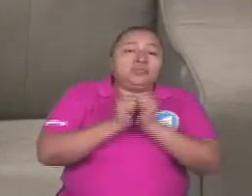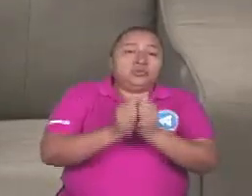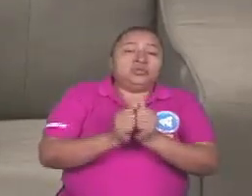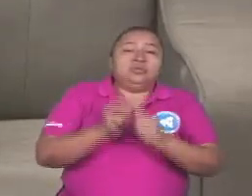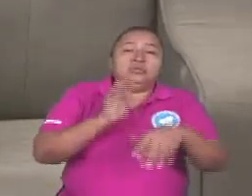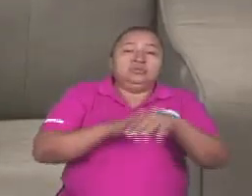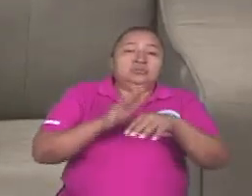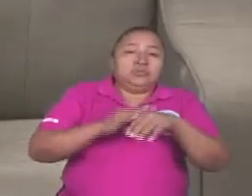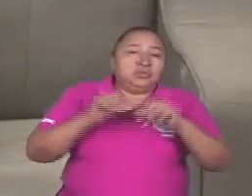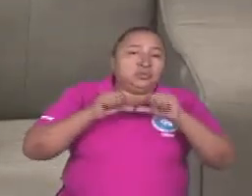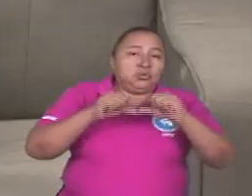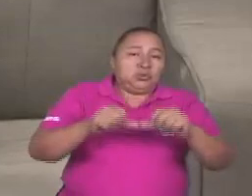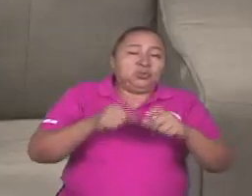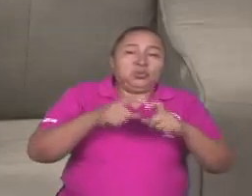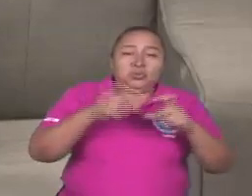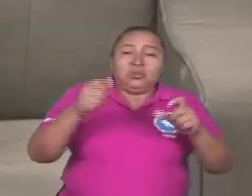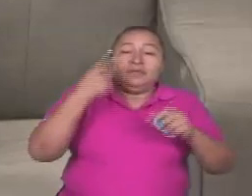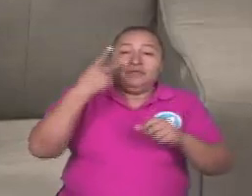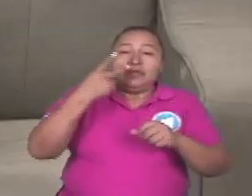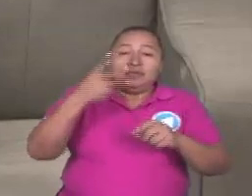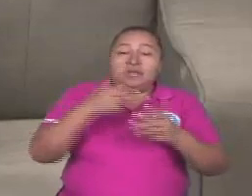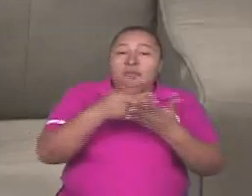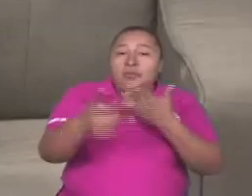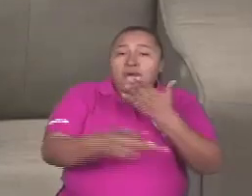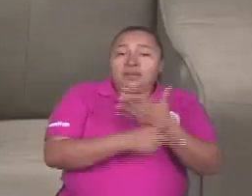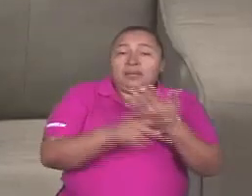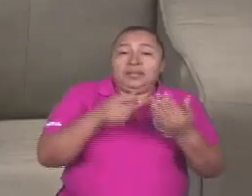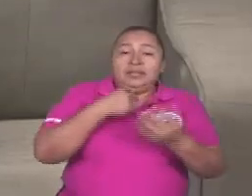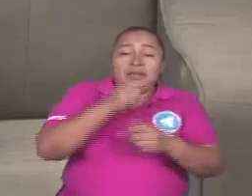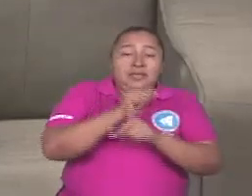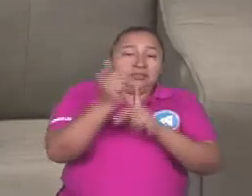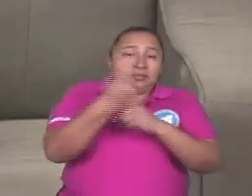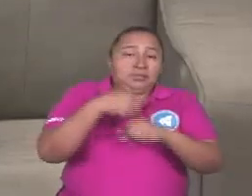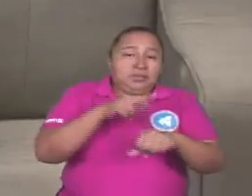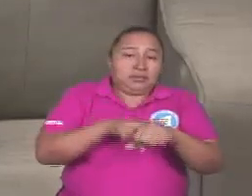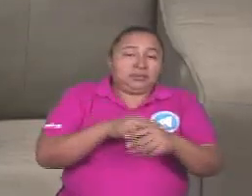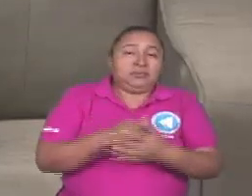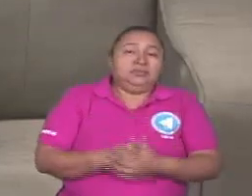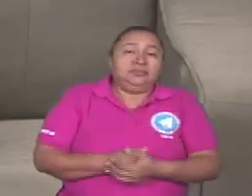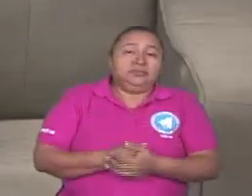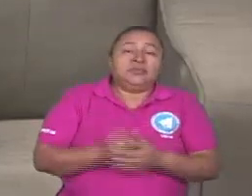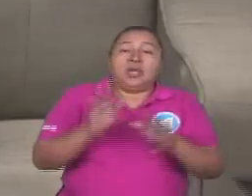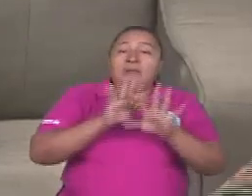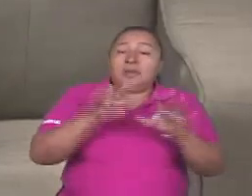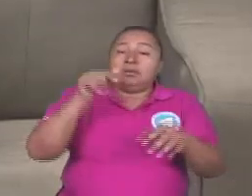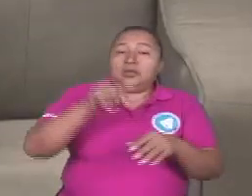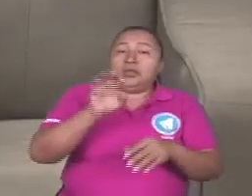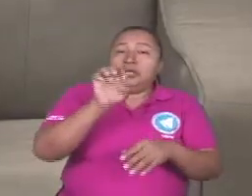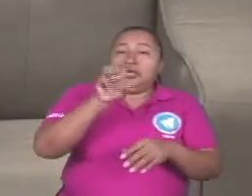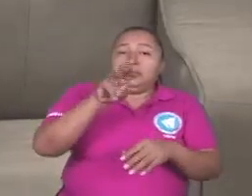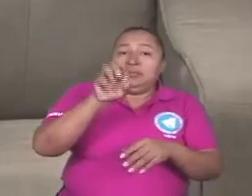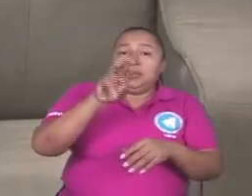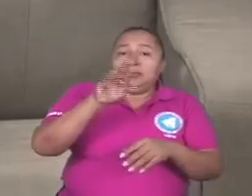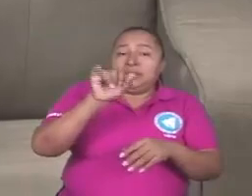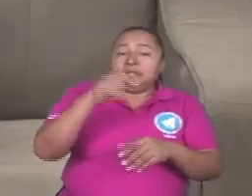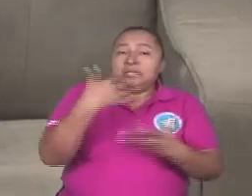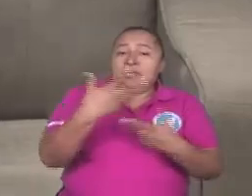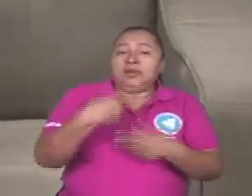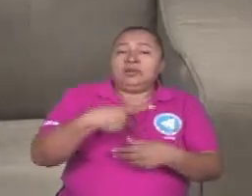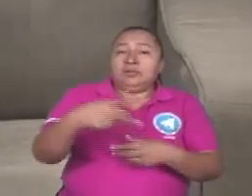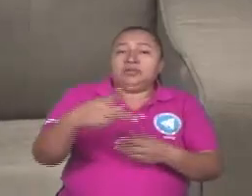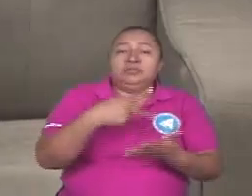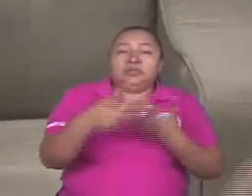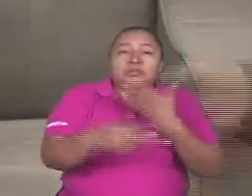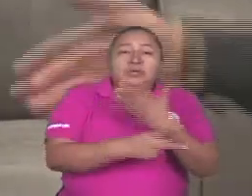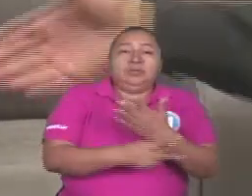invitamos a que se quede en sintonía del canal parlamentario, el canal de la Asamblea Nacional. Eso ha sido todo. Estuvo con ustedes el Mermarza y les esperamos en